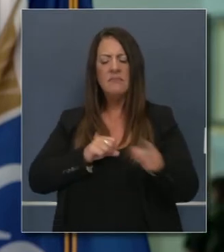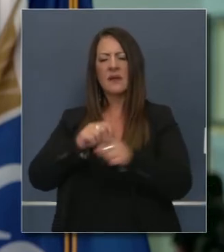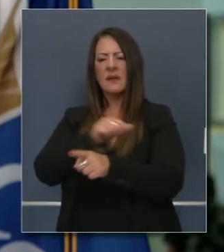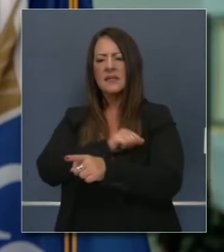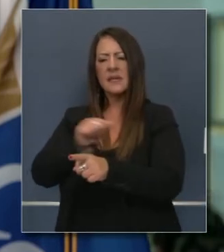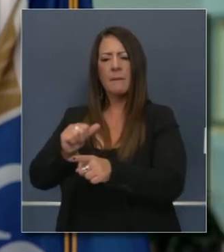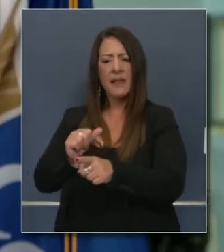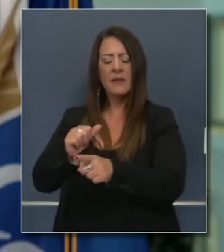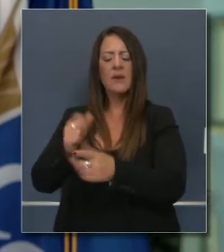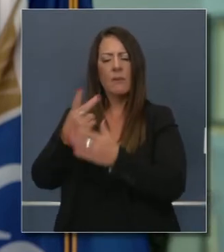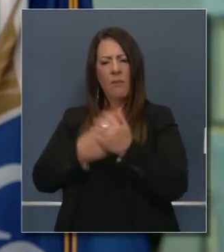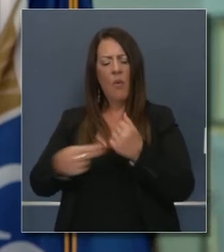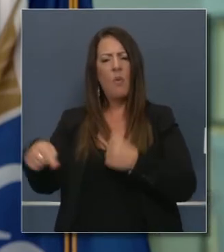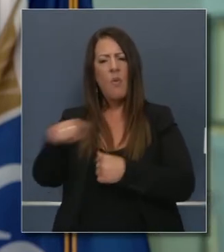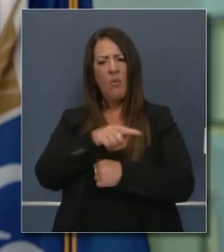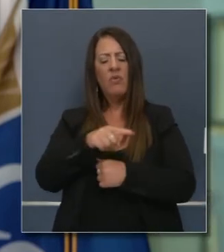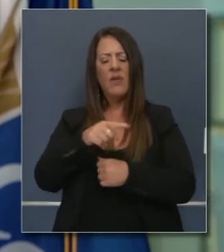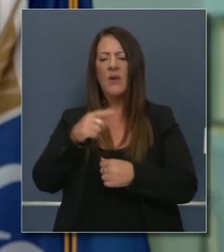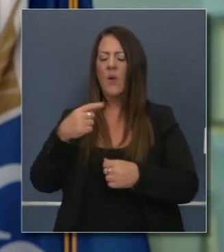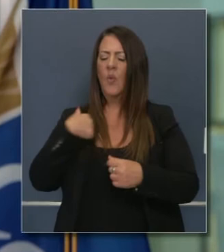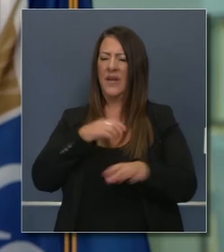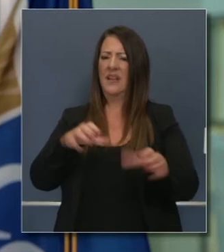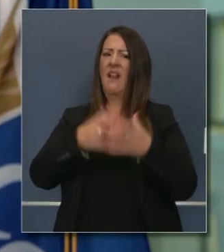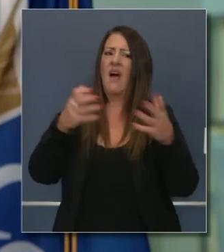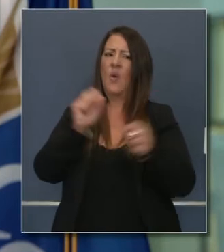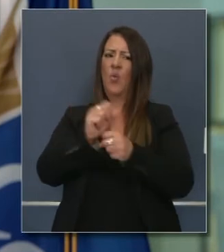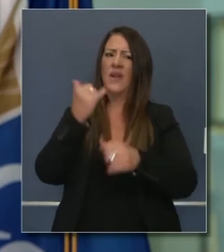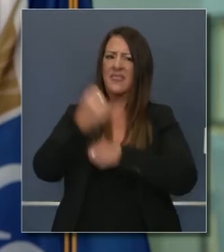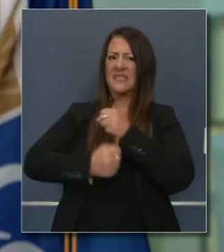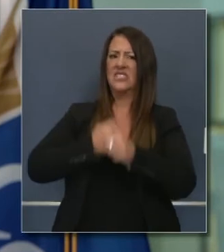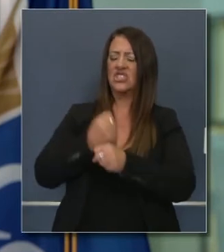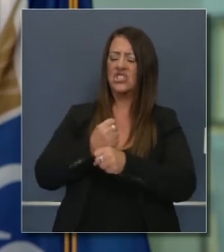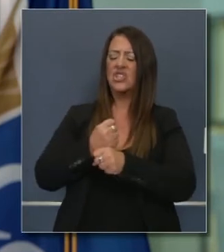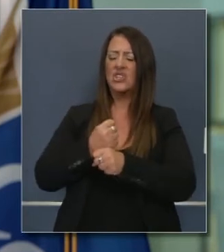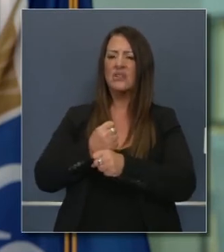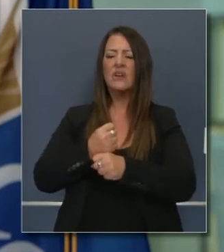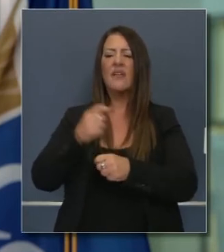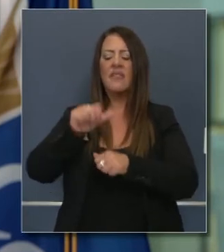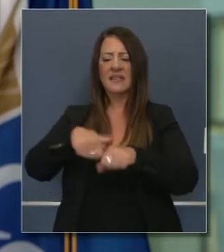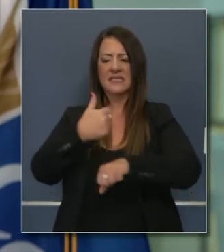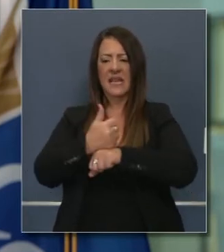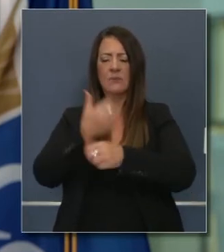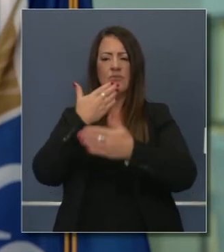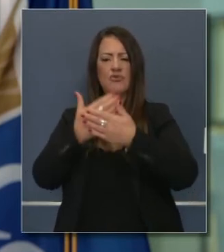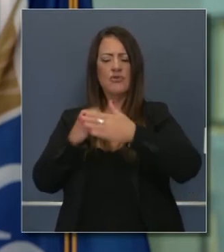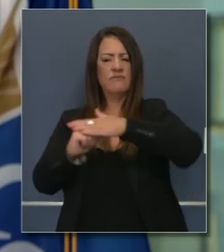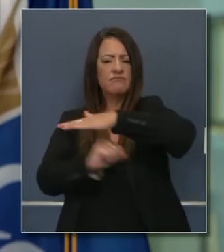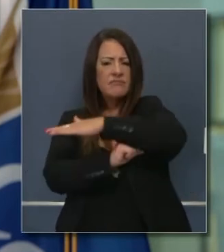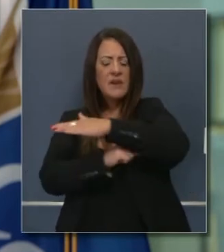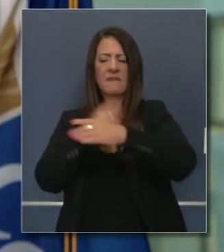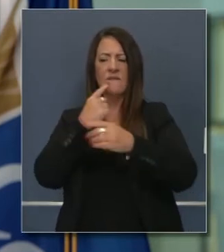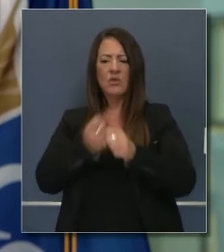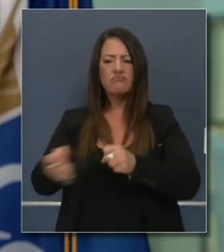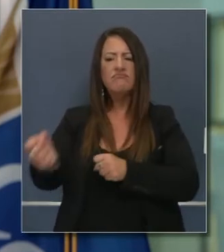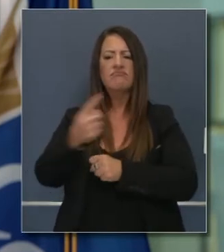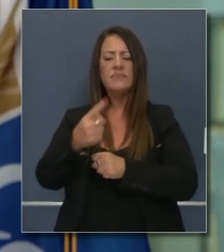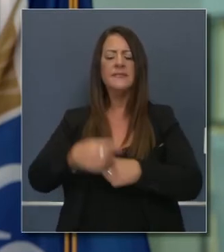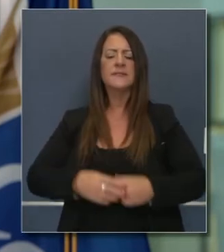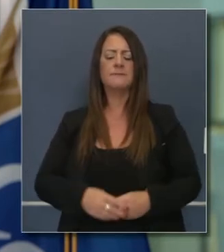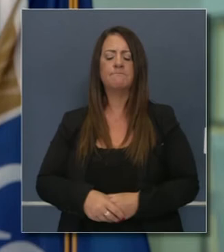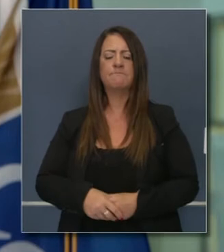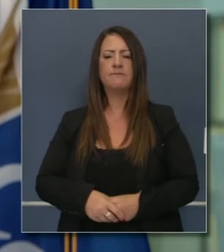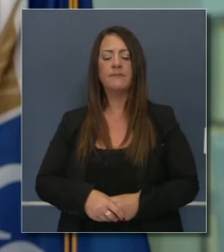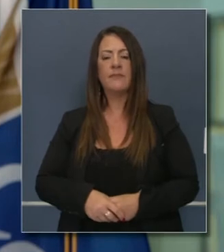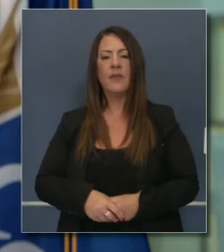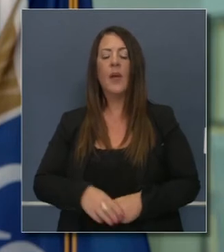representan a la Asamblea y al Senado. Se ha hecho mucho trabajo este año y estamos preparando las bases para movernos rápidamente en la próxima sesión.